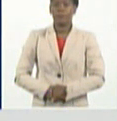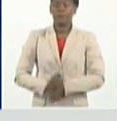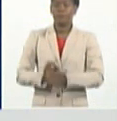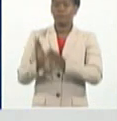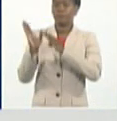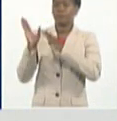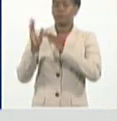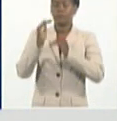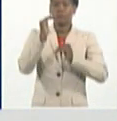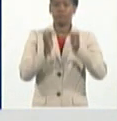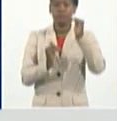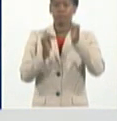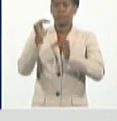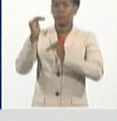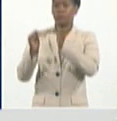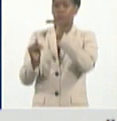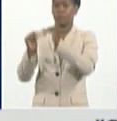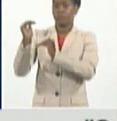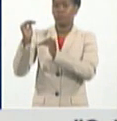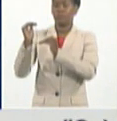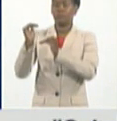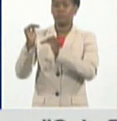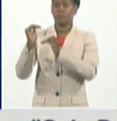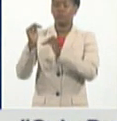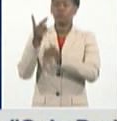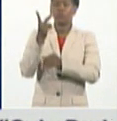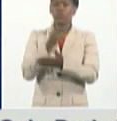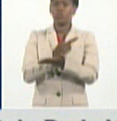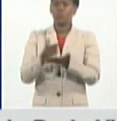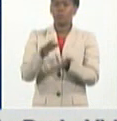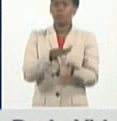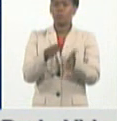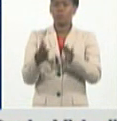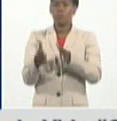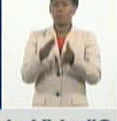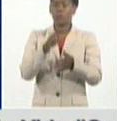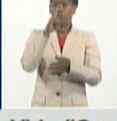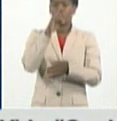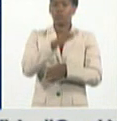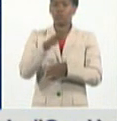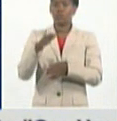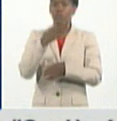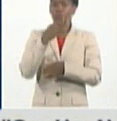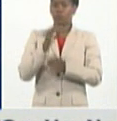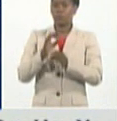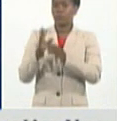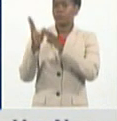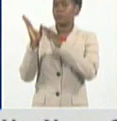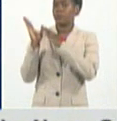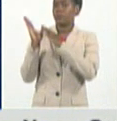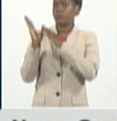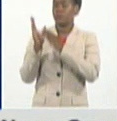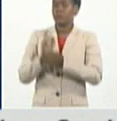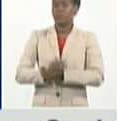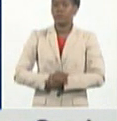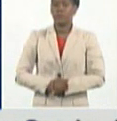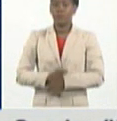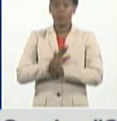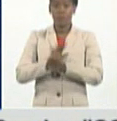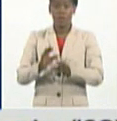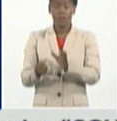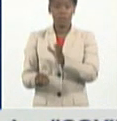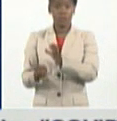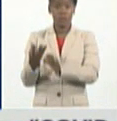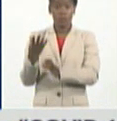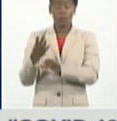casos pediátricos en los últimos 15 días, ahí lo tiene. Ya se han diagnosticado